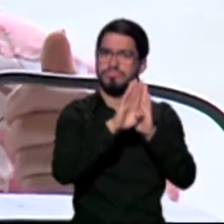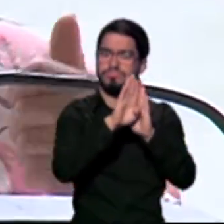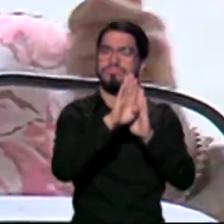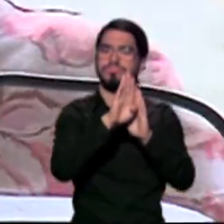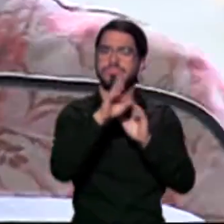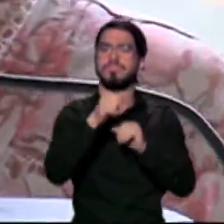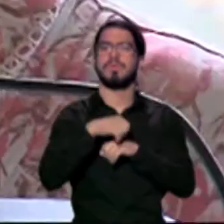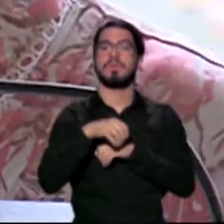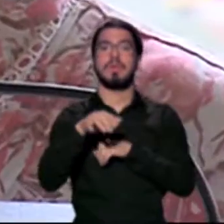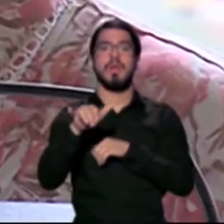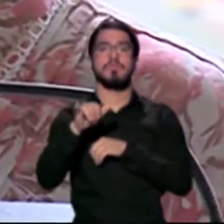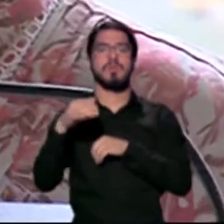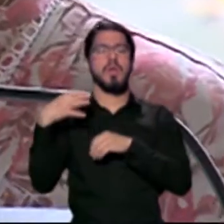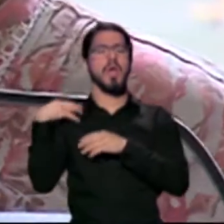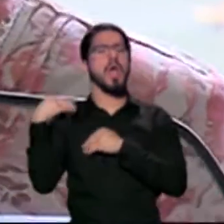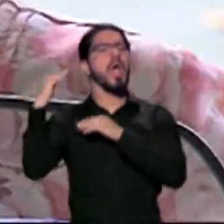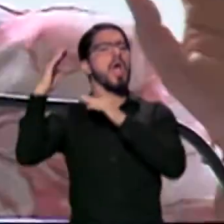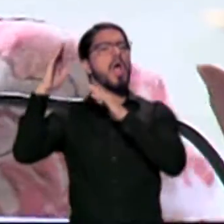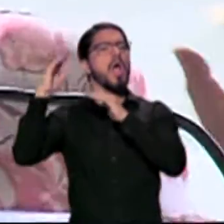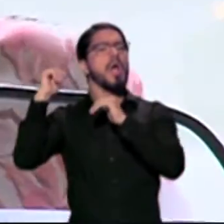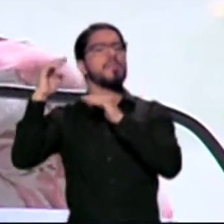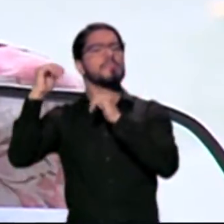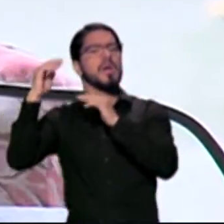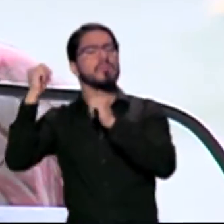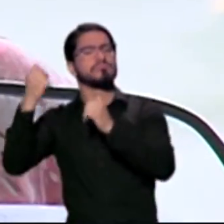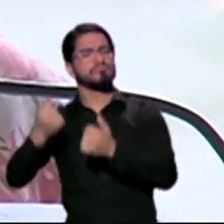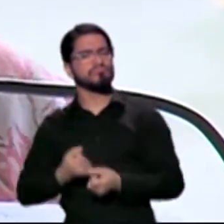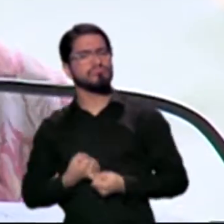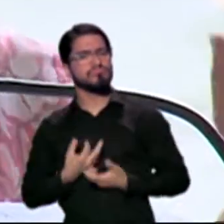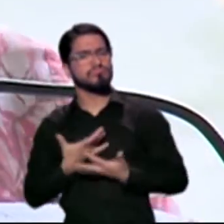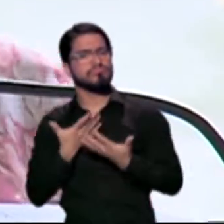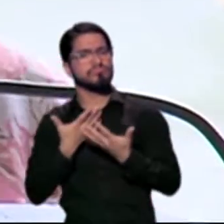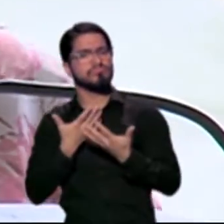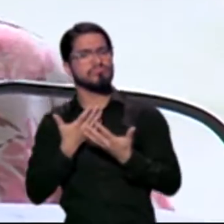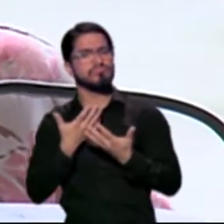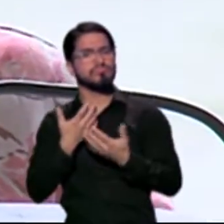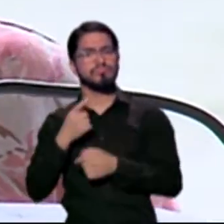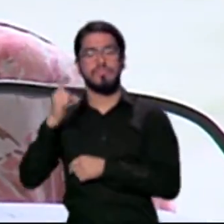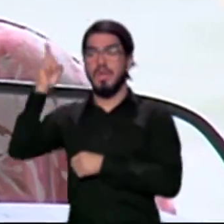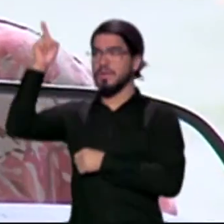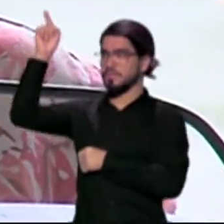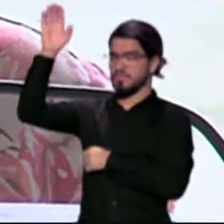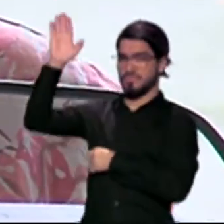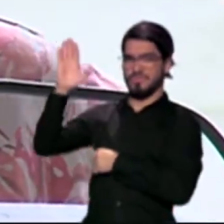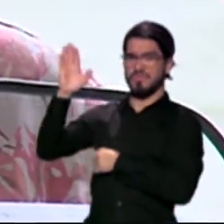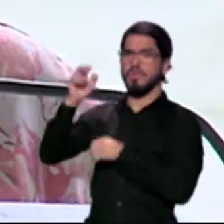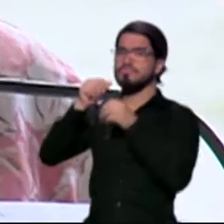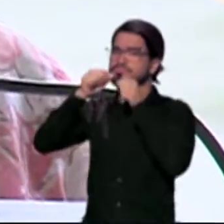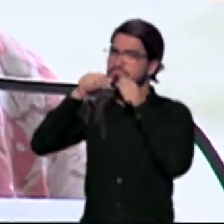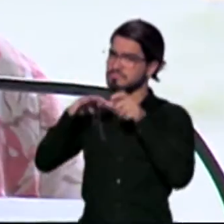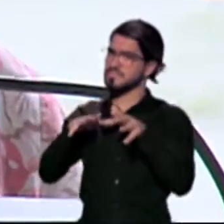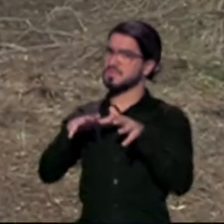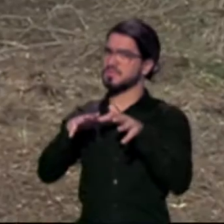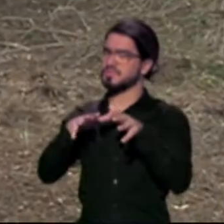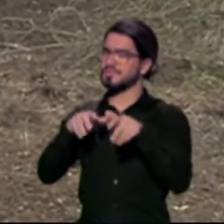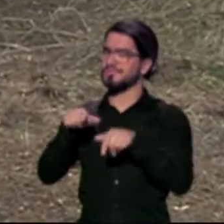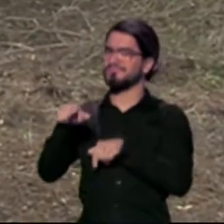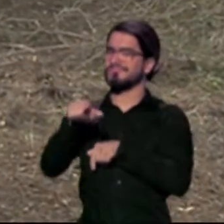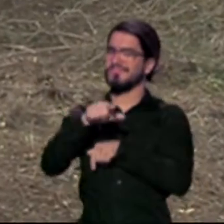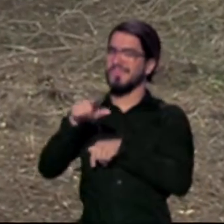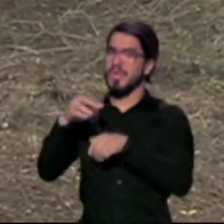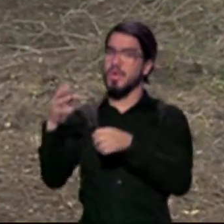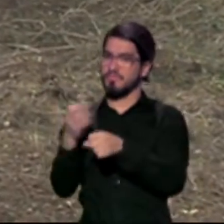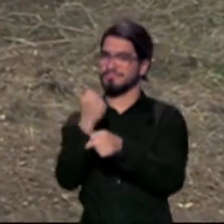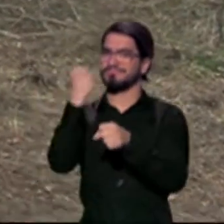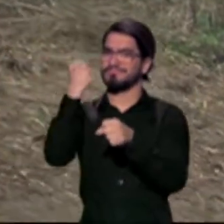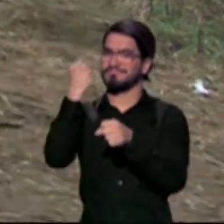añadirle esperanzas y Dios dándole la bendición han sido unas campeonas y unos campeones De